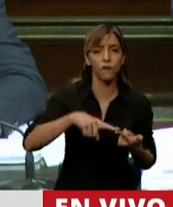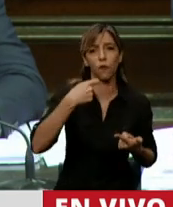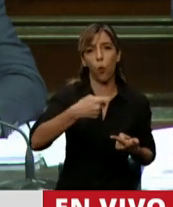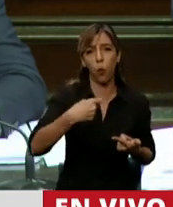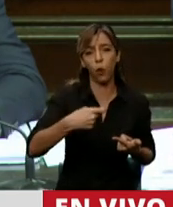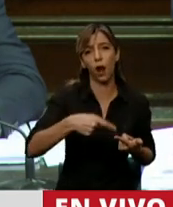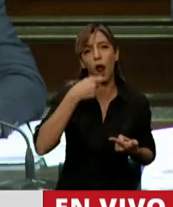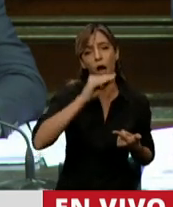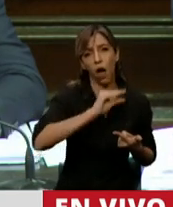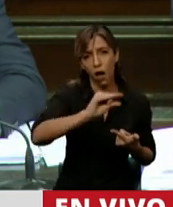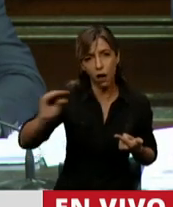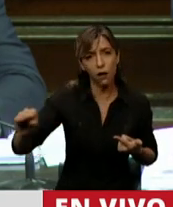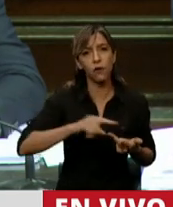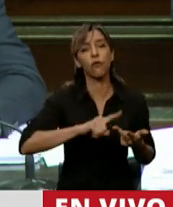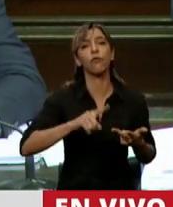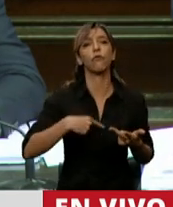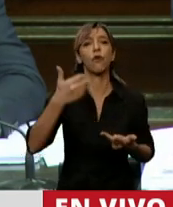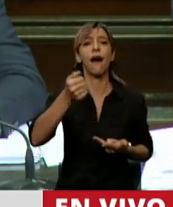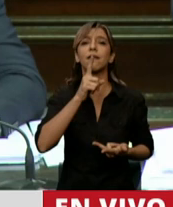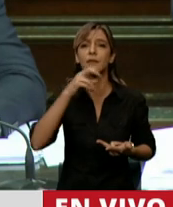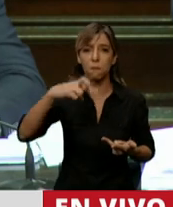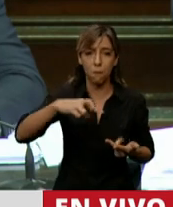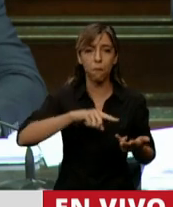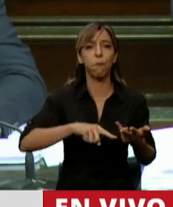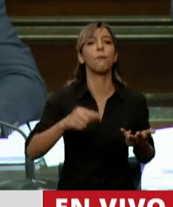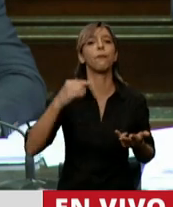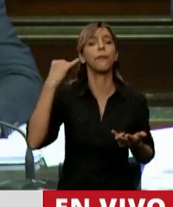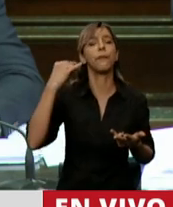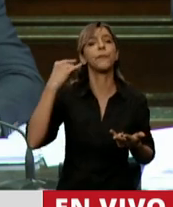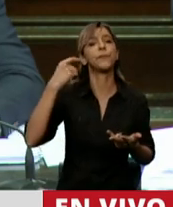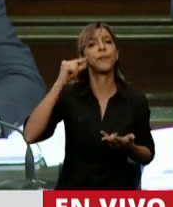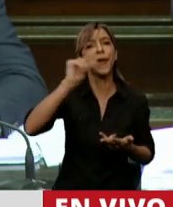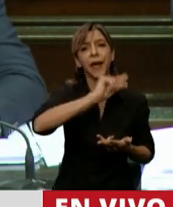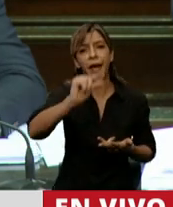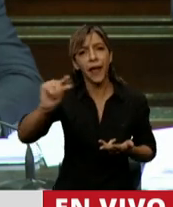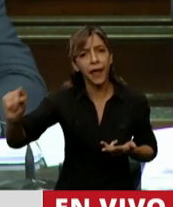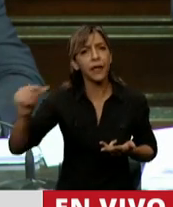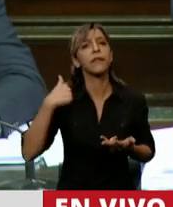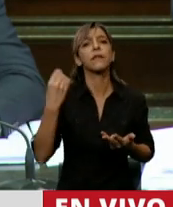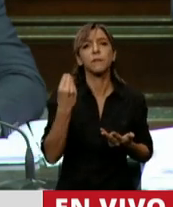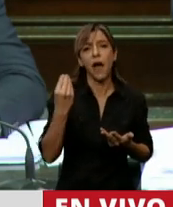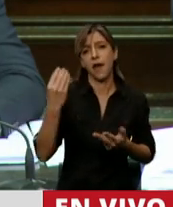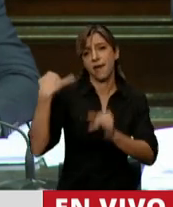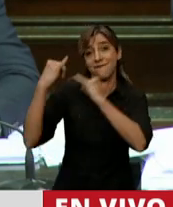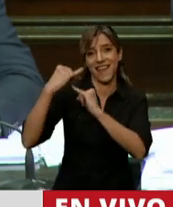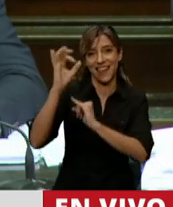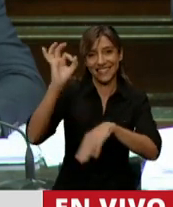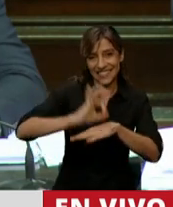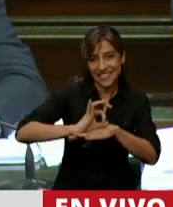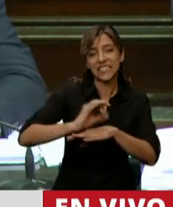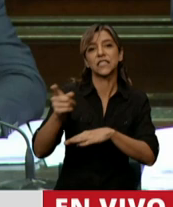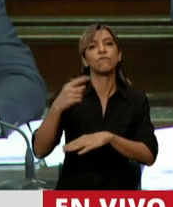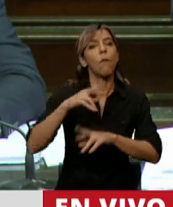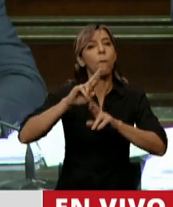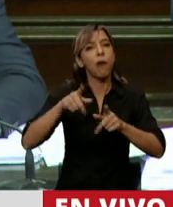con los créditos a tasa cero y a tasa promocional, con planes para proteger